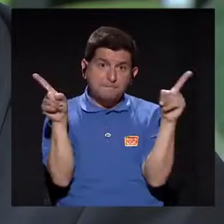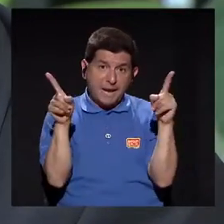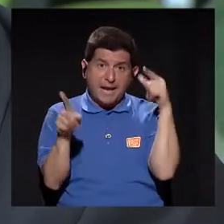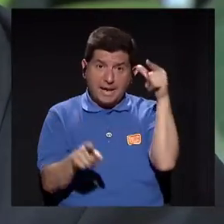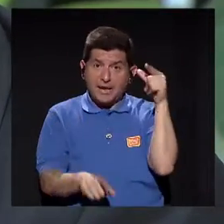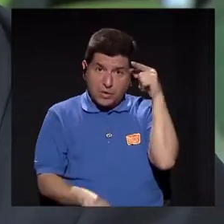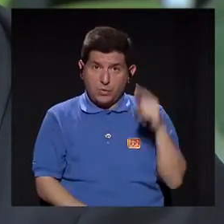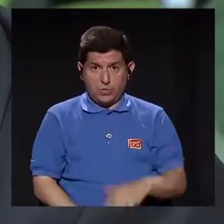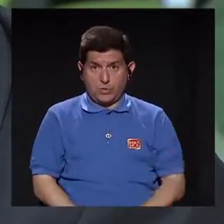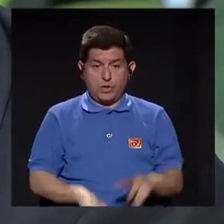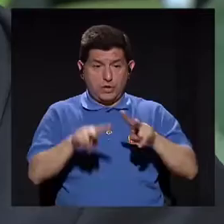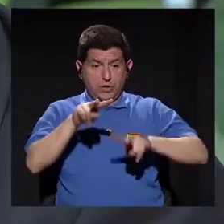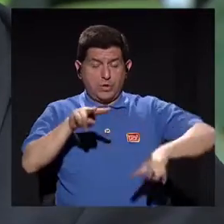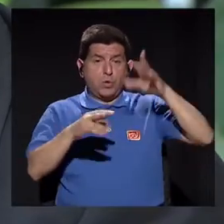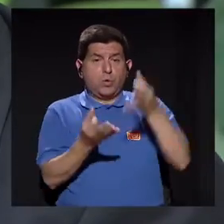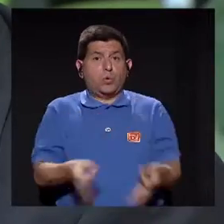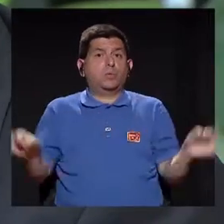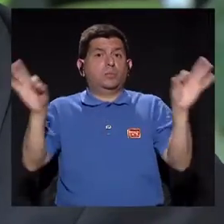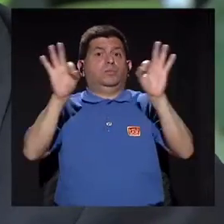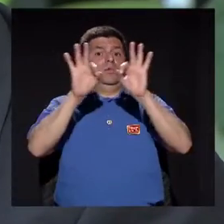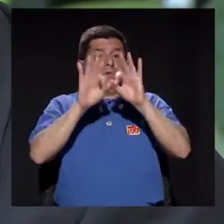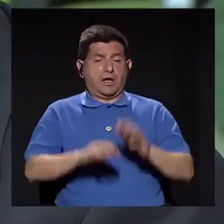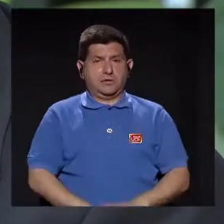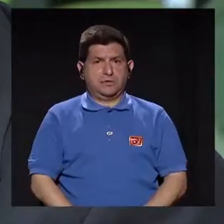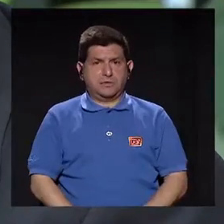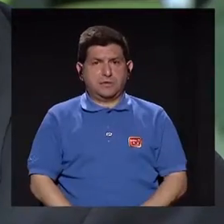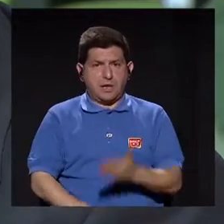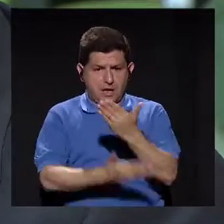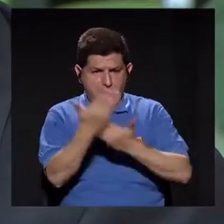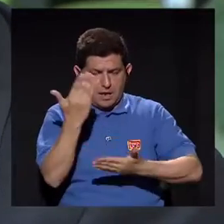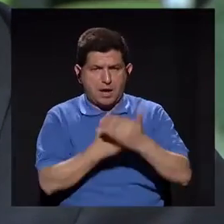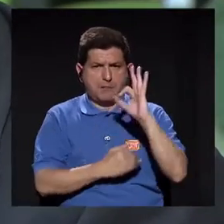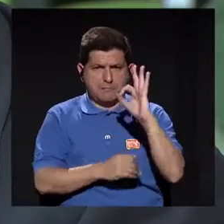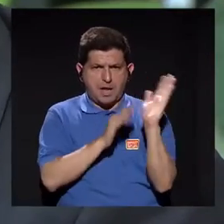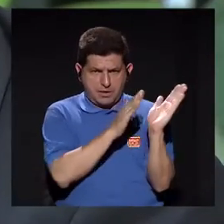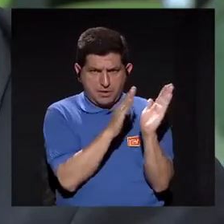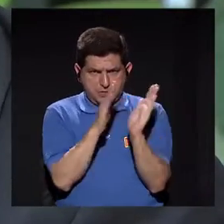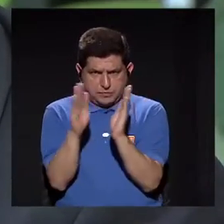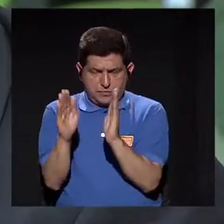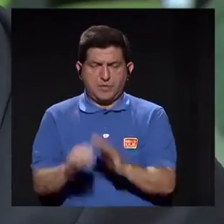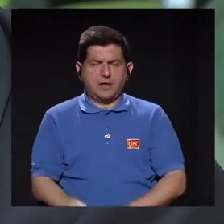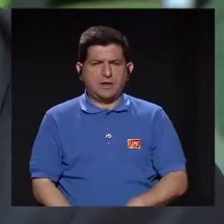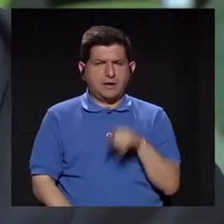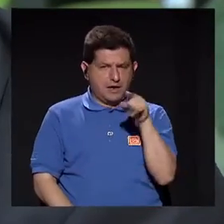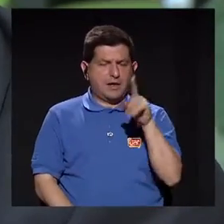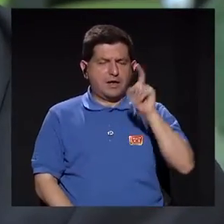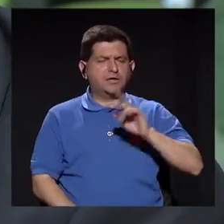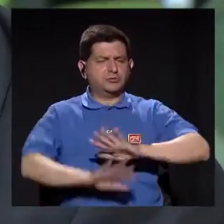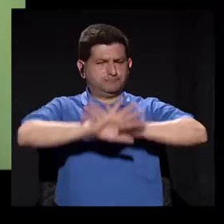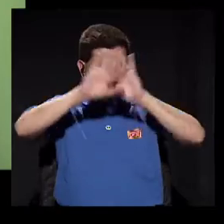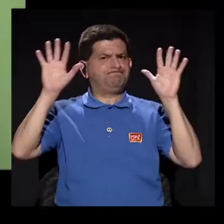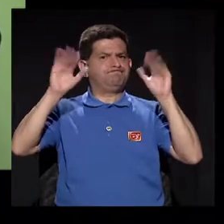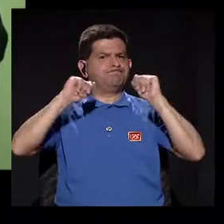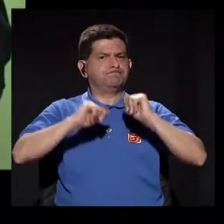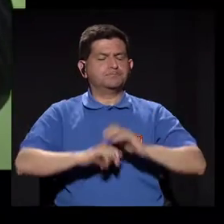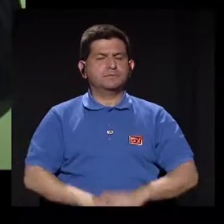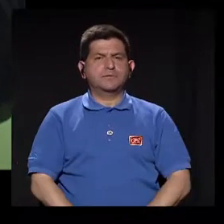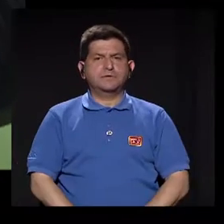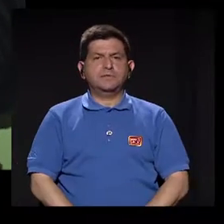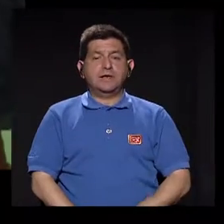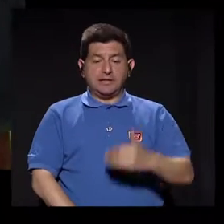Pero por supuesto que la ventaja fundamental está en manos bien preparadas, en eso tenemos que ser muy claros,